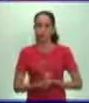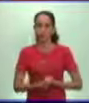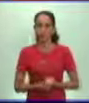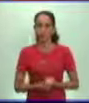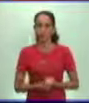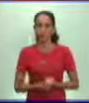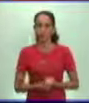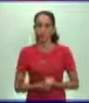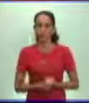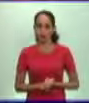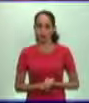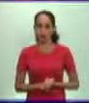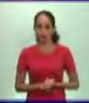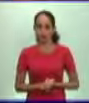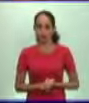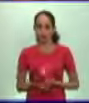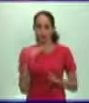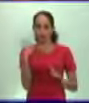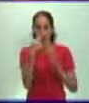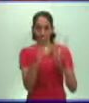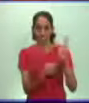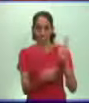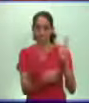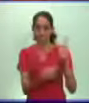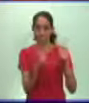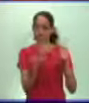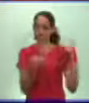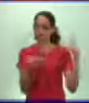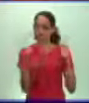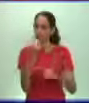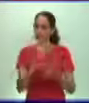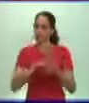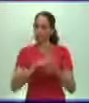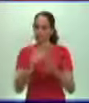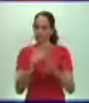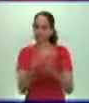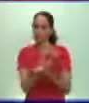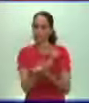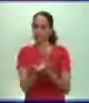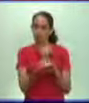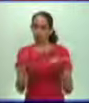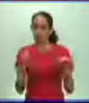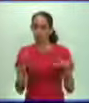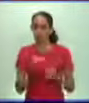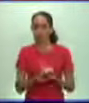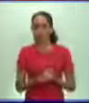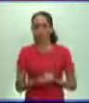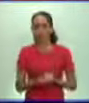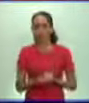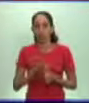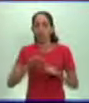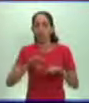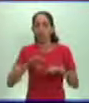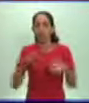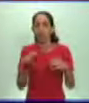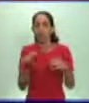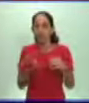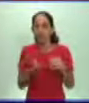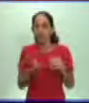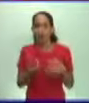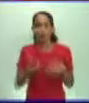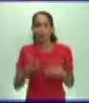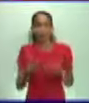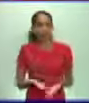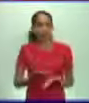principiantes del surgimiento de este modelo económico, es decir, del capitalismo y cómo se fue desarrollando y cómo precisamente